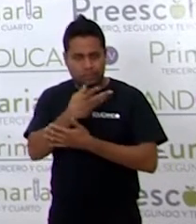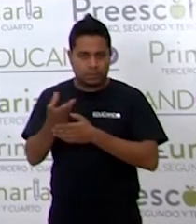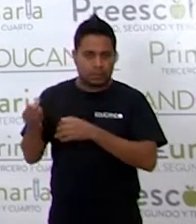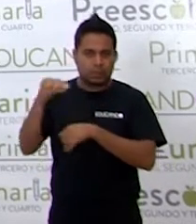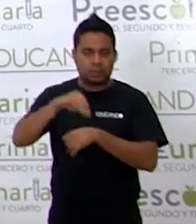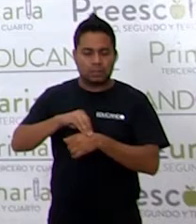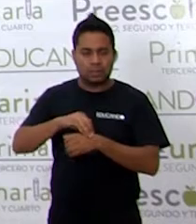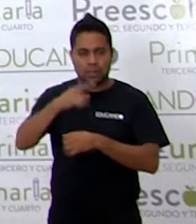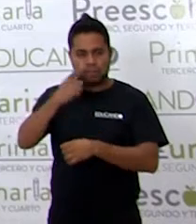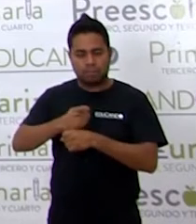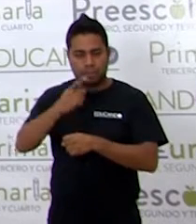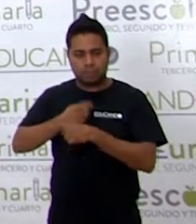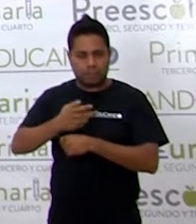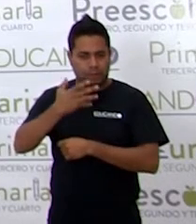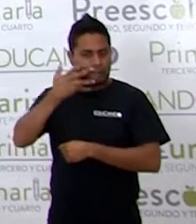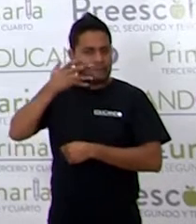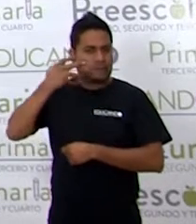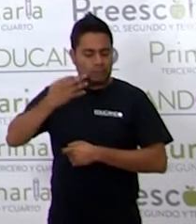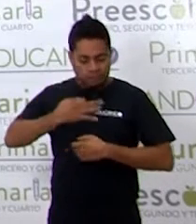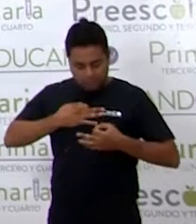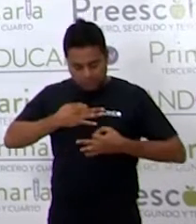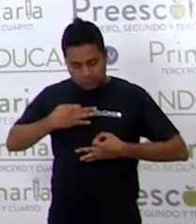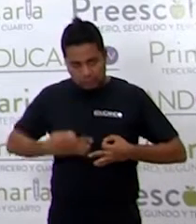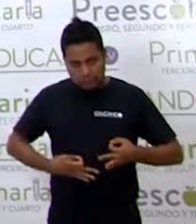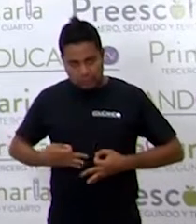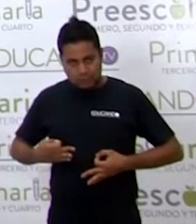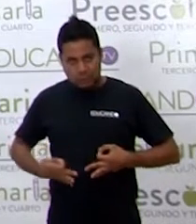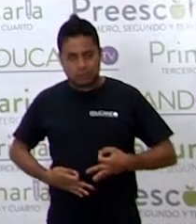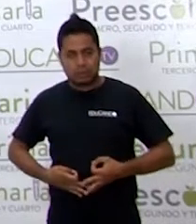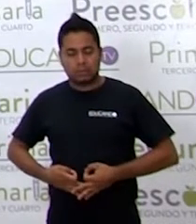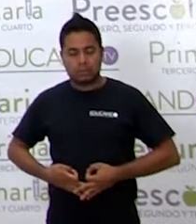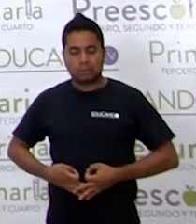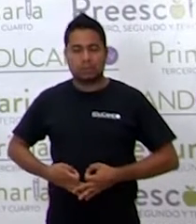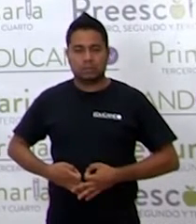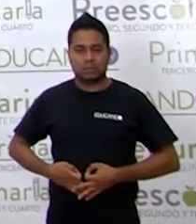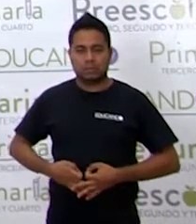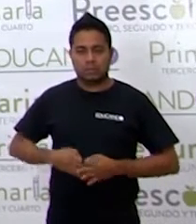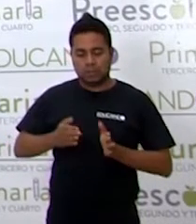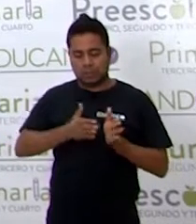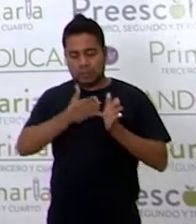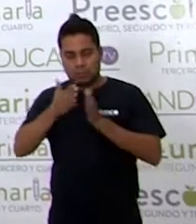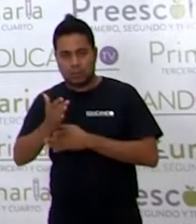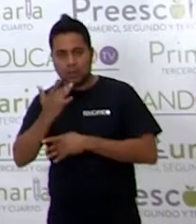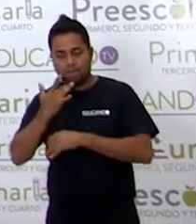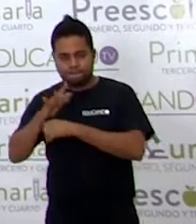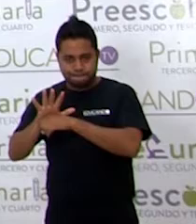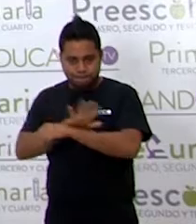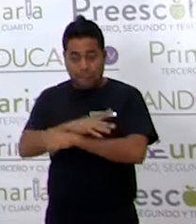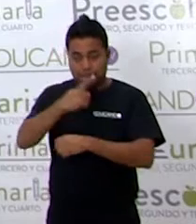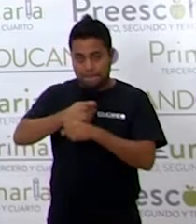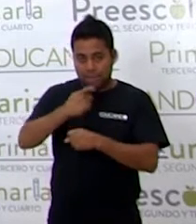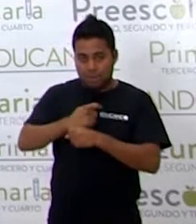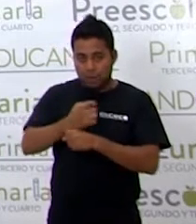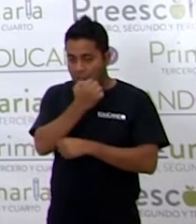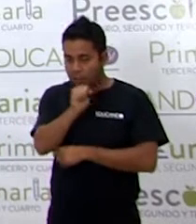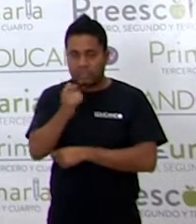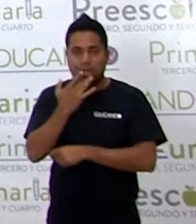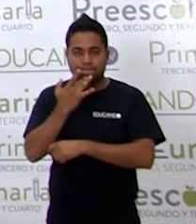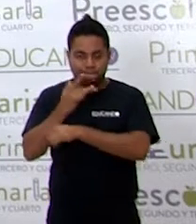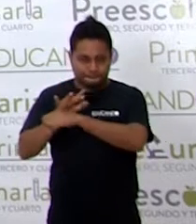al jaguar después de la lagartija. Tenemos que primero aparece la lagartija.